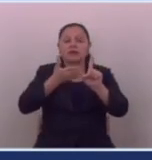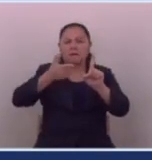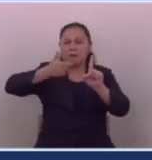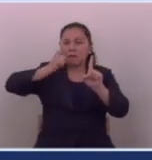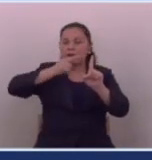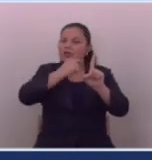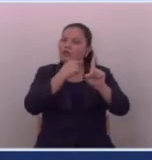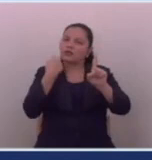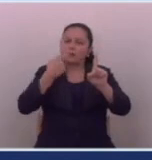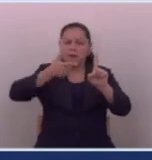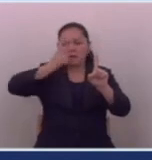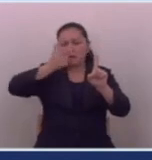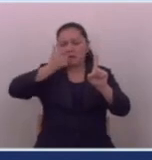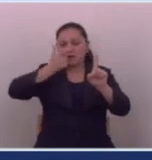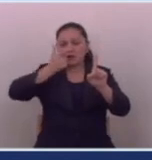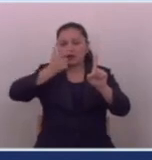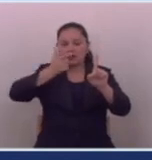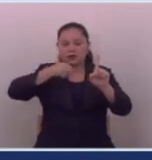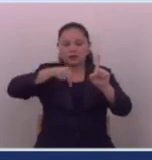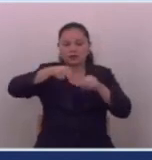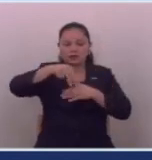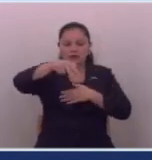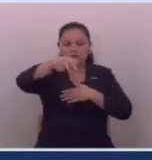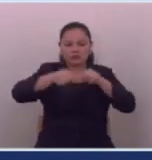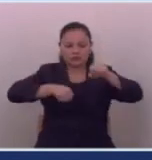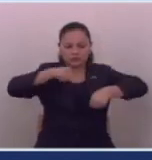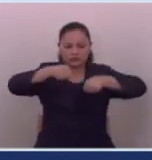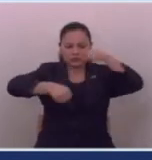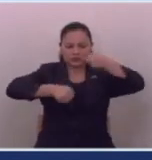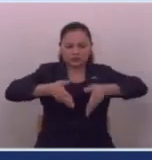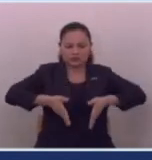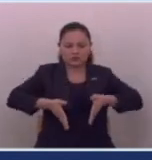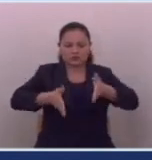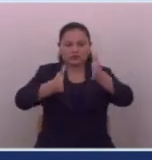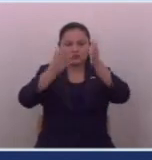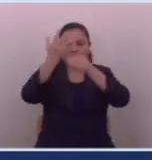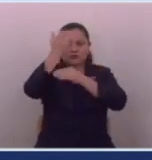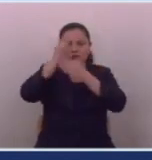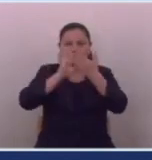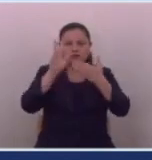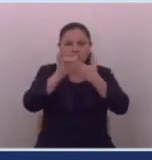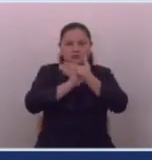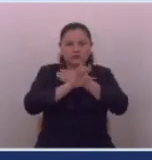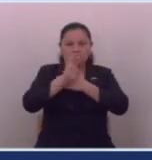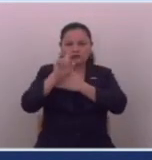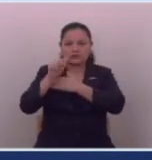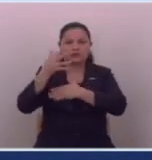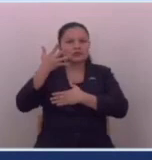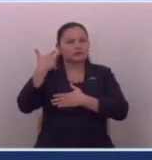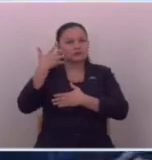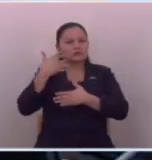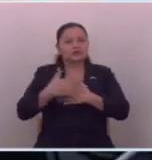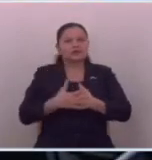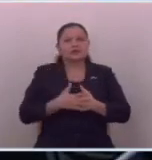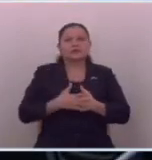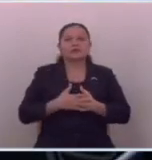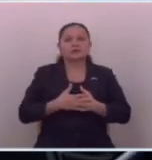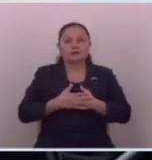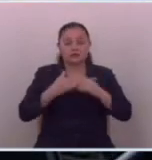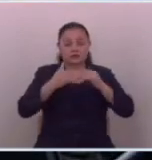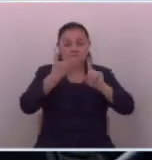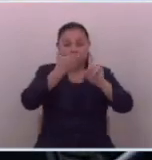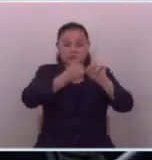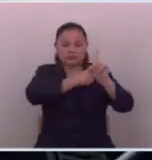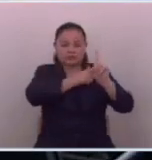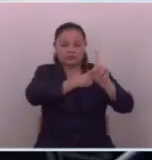asesinado a disparos mientras transitaba con una bicicleta por la calle principal del proyecto nueva vela en san miguel corresponsal de la